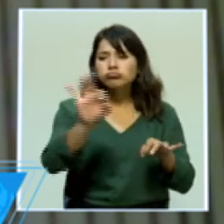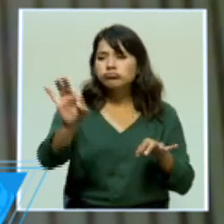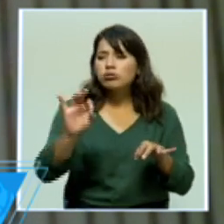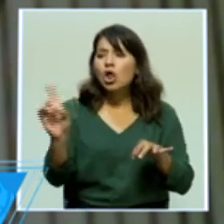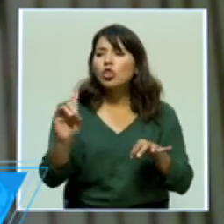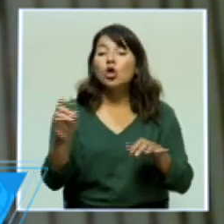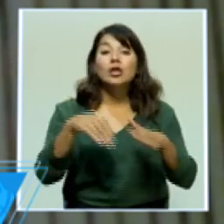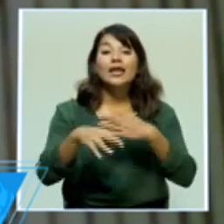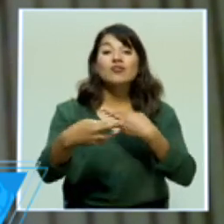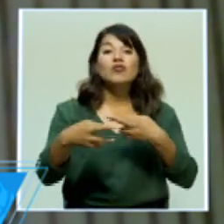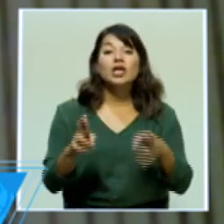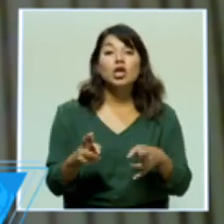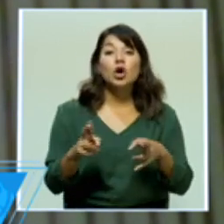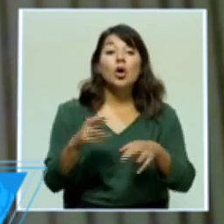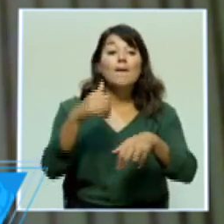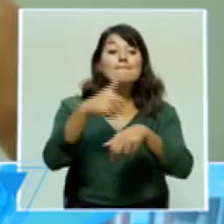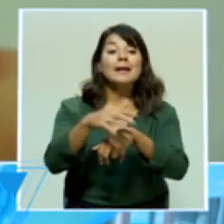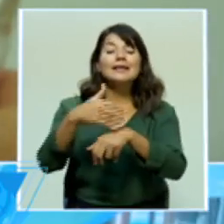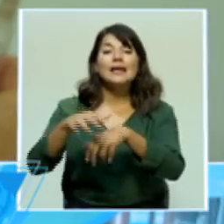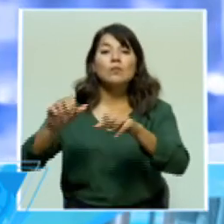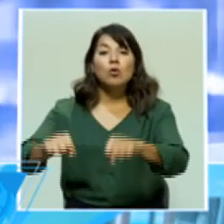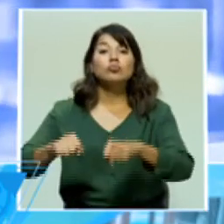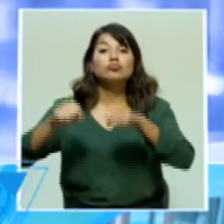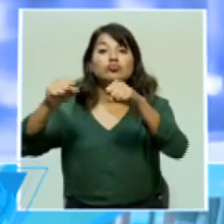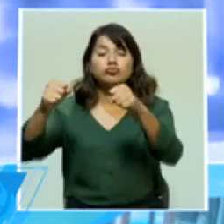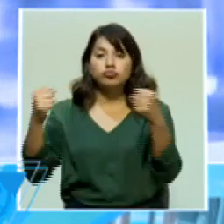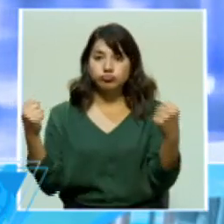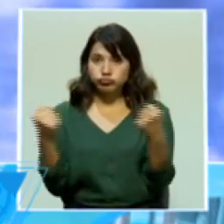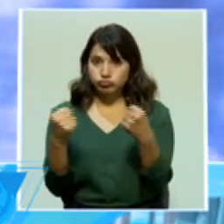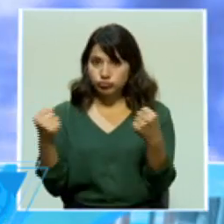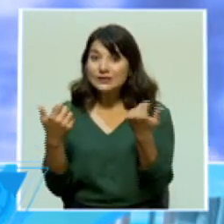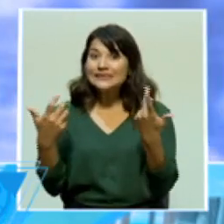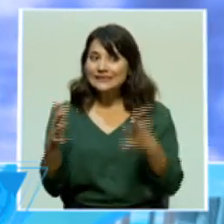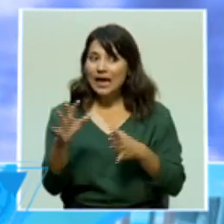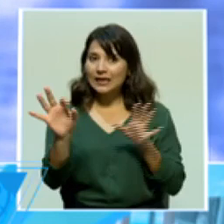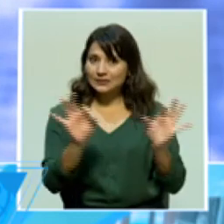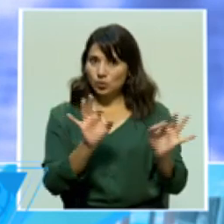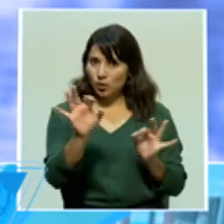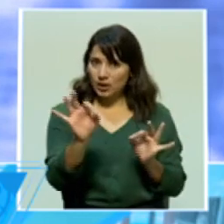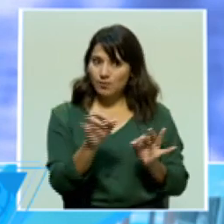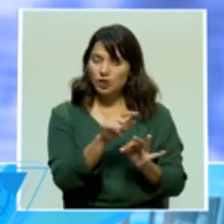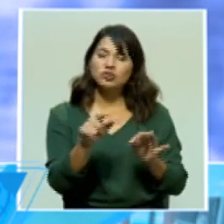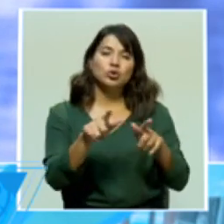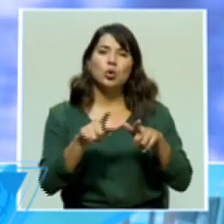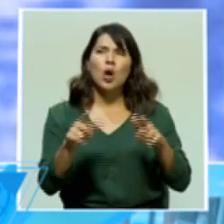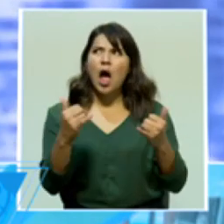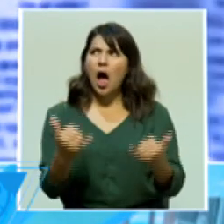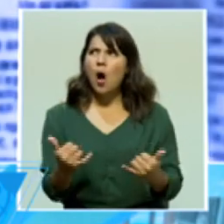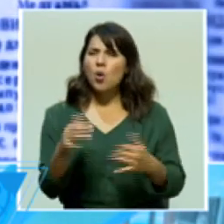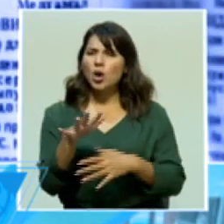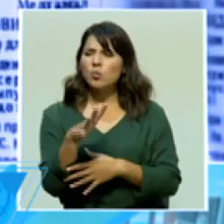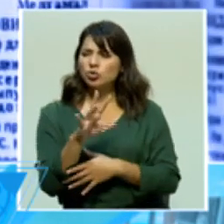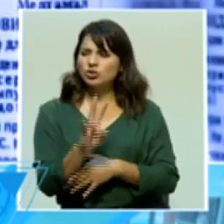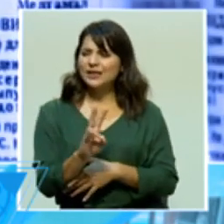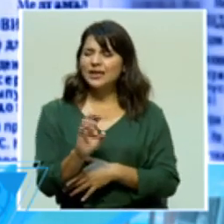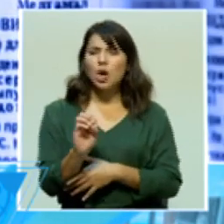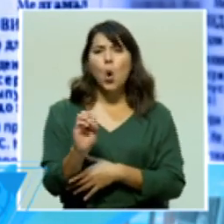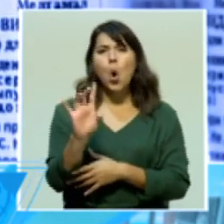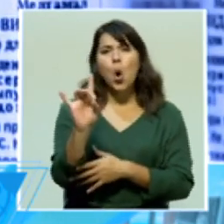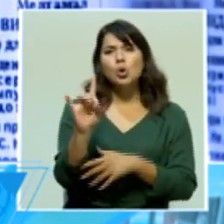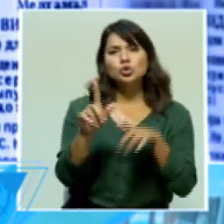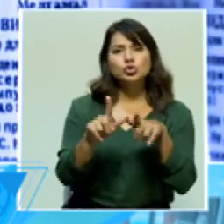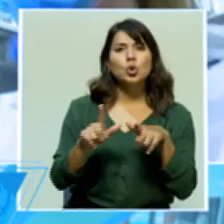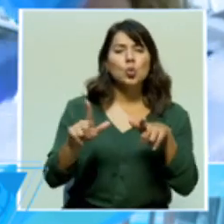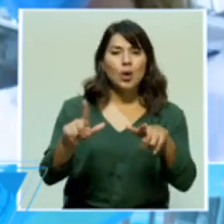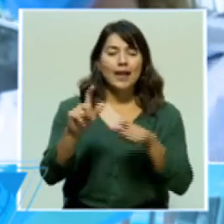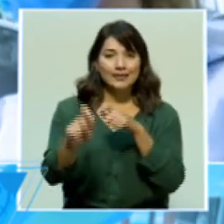se irían a almacenar. Entonces, digamos que en este momento hay unos siete u ocho puntos focales en